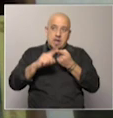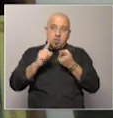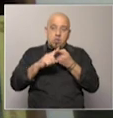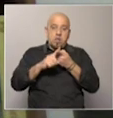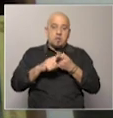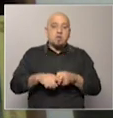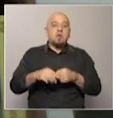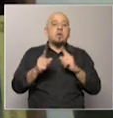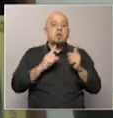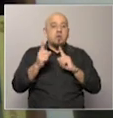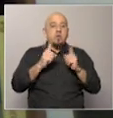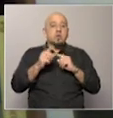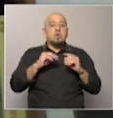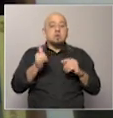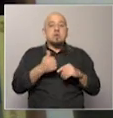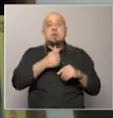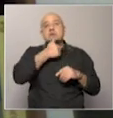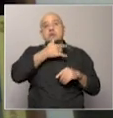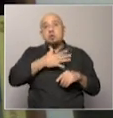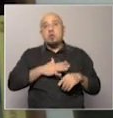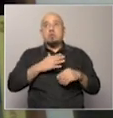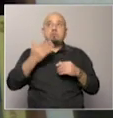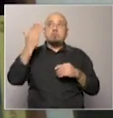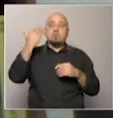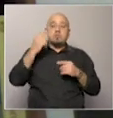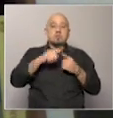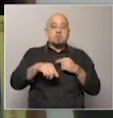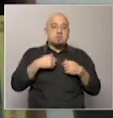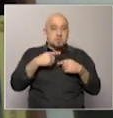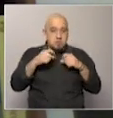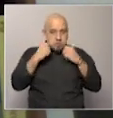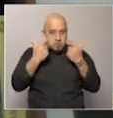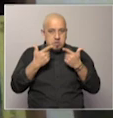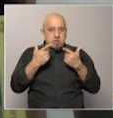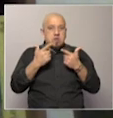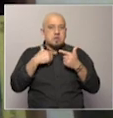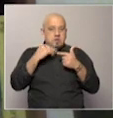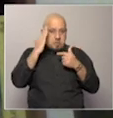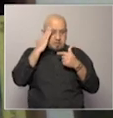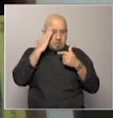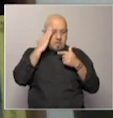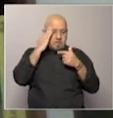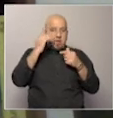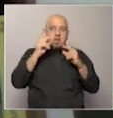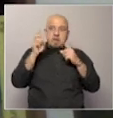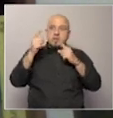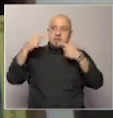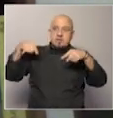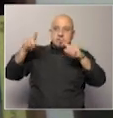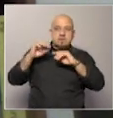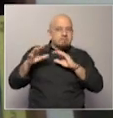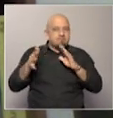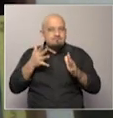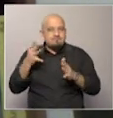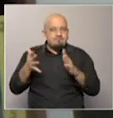algunos han calificado ya de histórico, aunque ya no podemos hacernoslo sorprendidos, sabíamos los que nos dedicamos a analizar Oriente Medio, que algo se